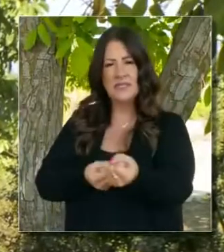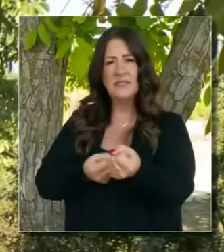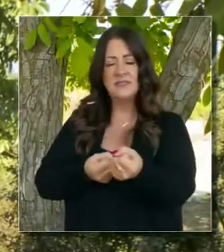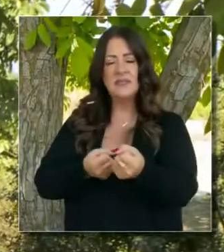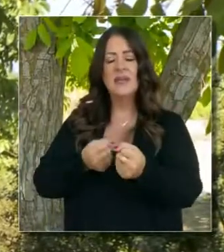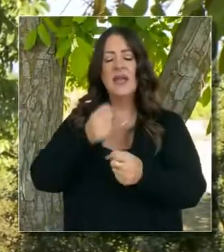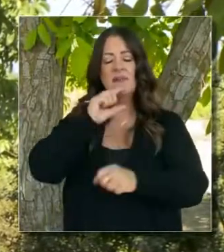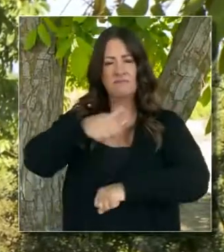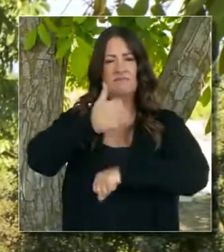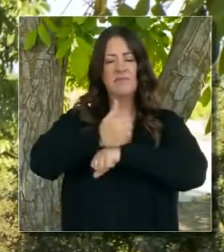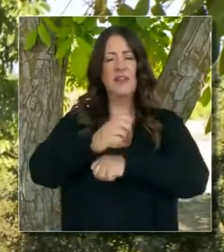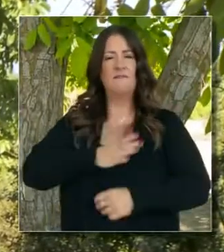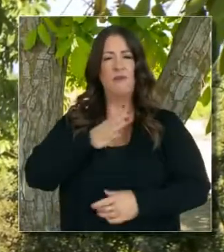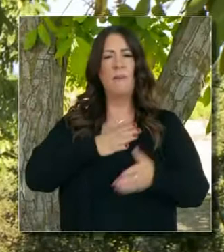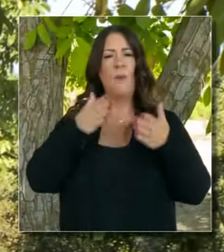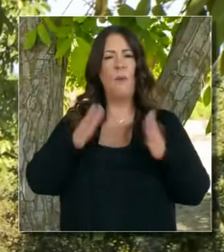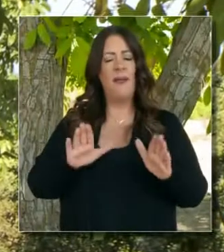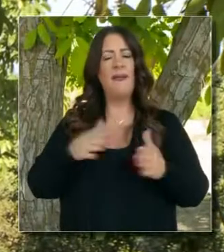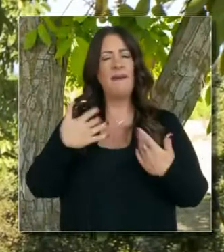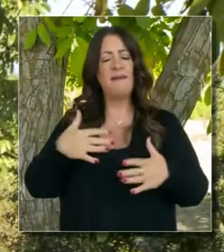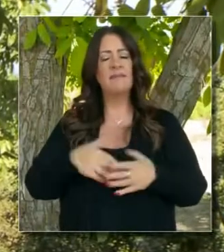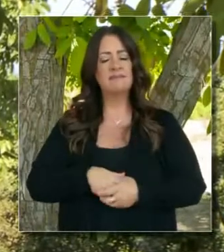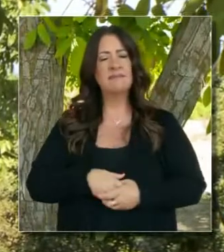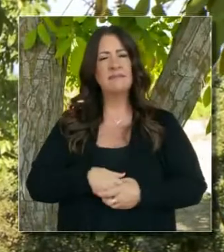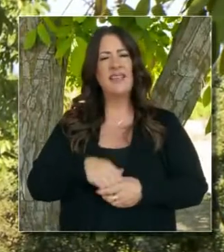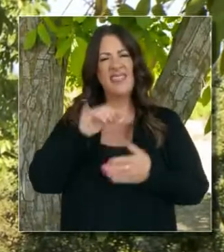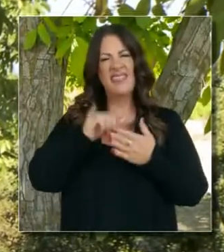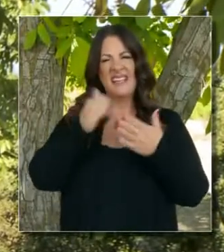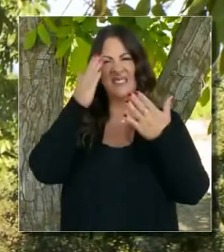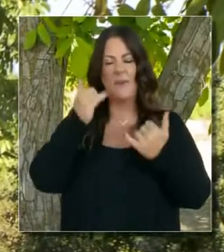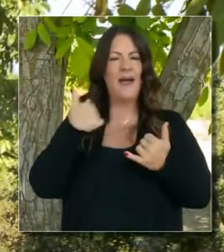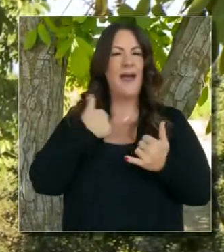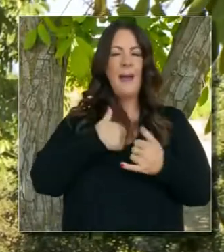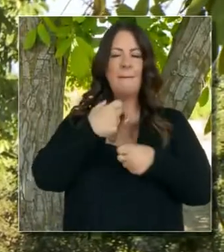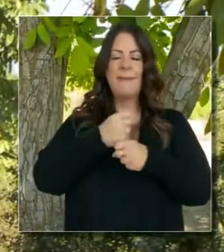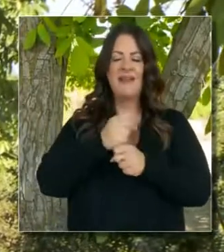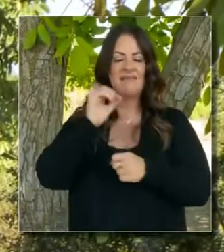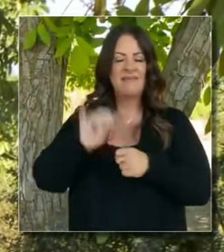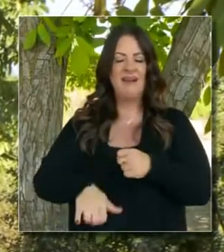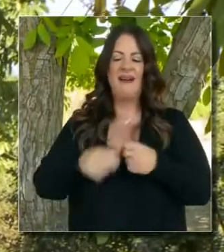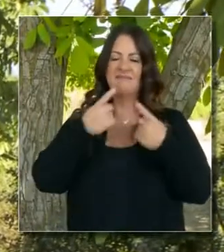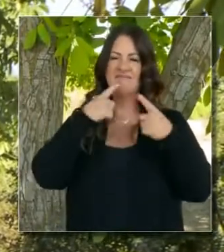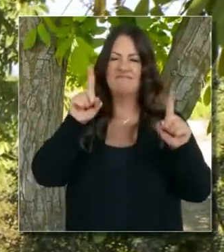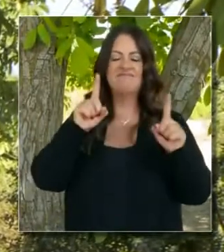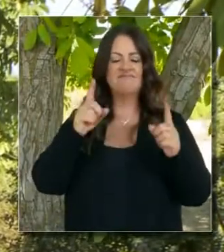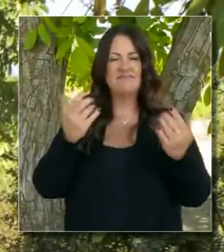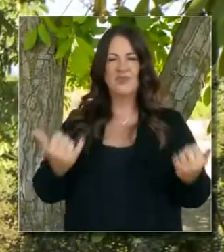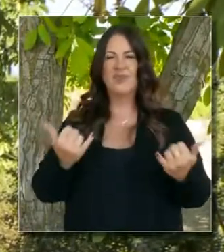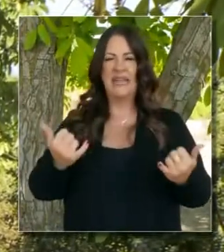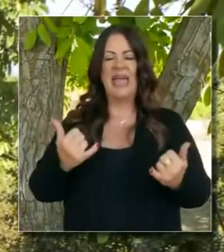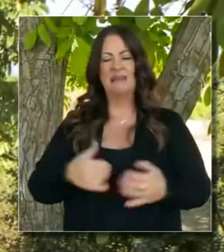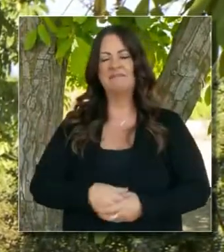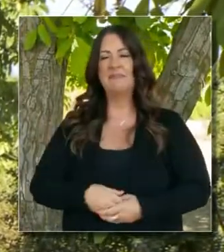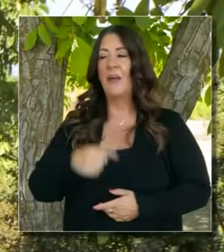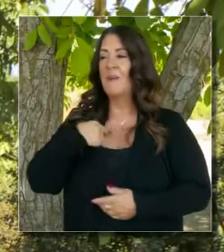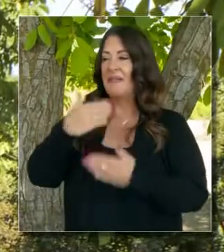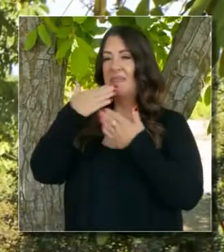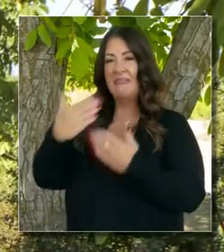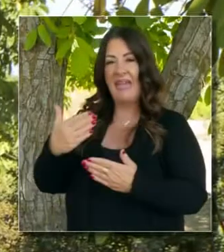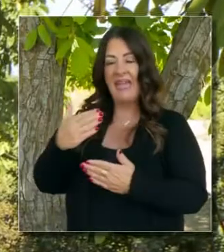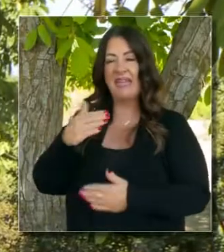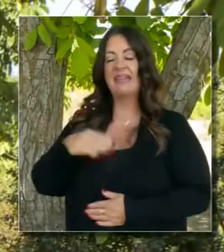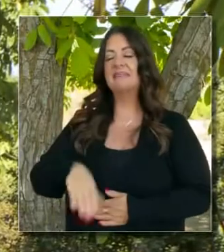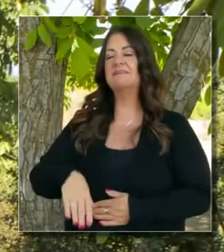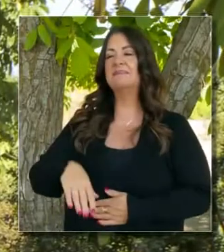Así que con eso formalmente y fundamentalmente es parte de este gran esfuerzo. Últimas palabras, quiero dar gracias a dos